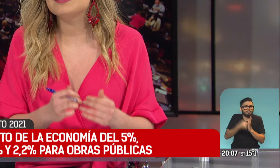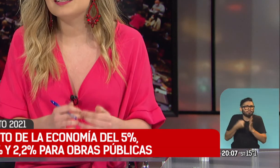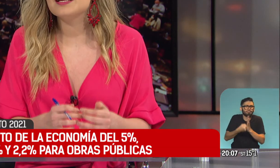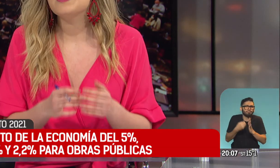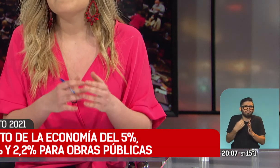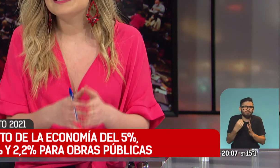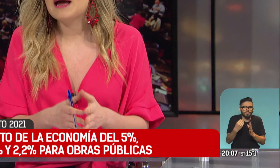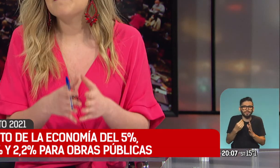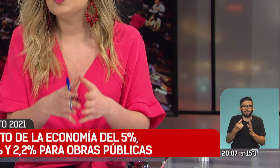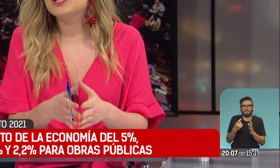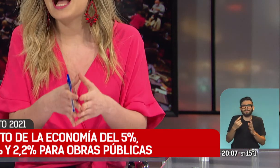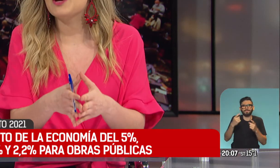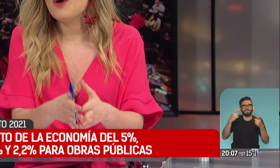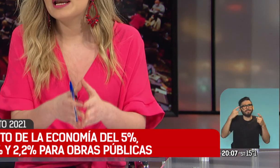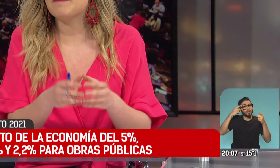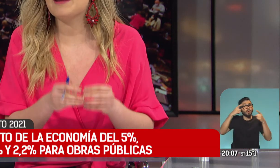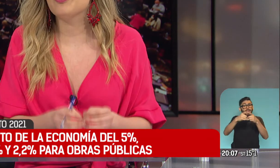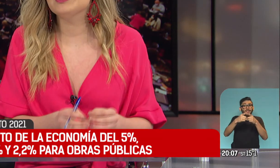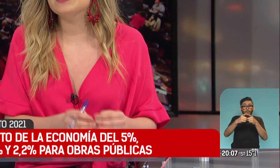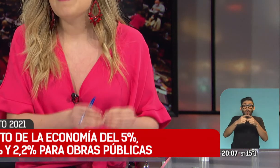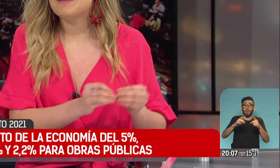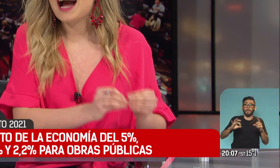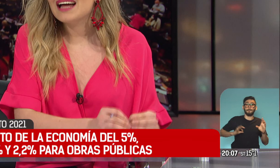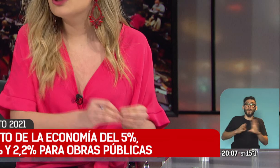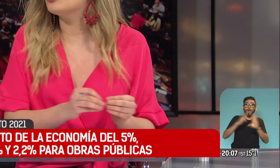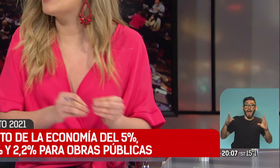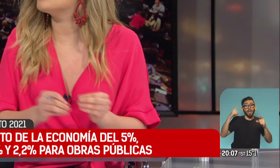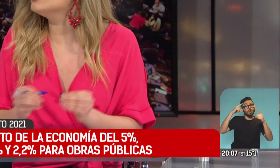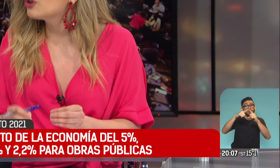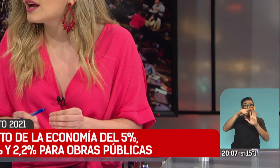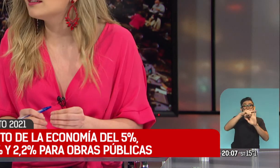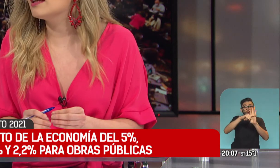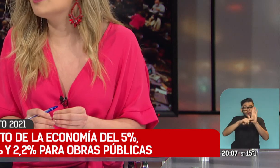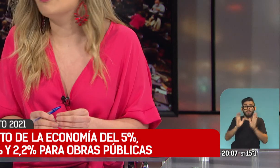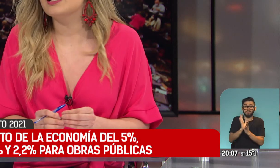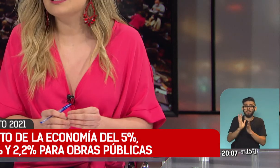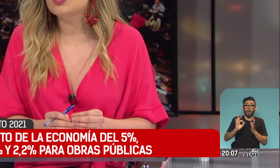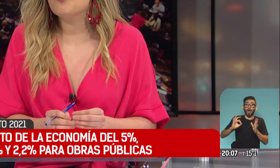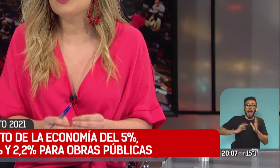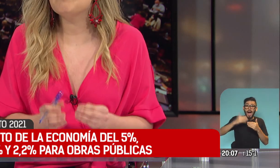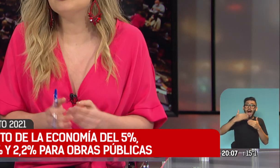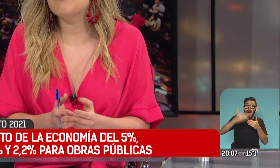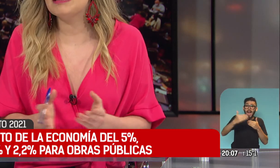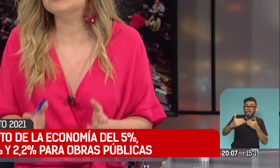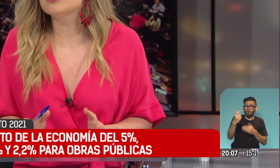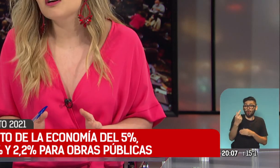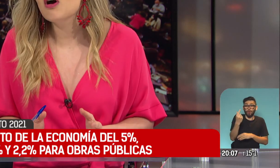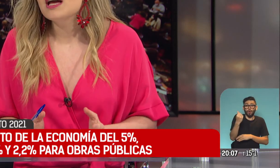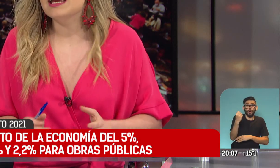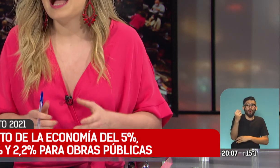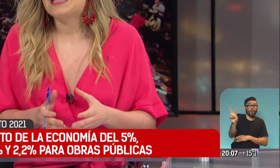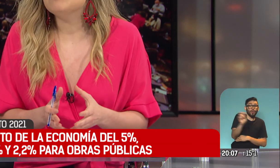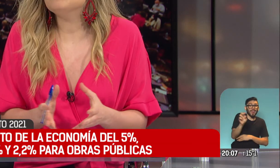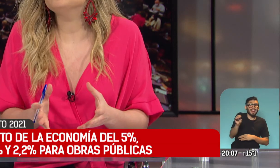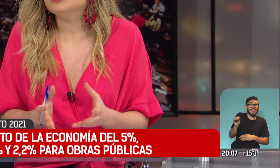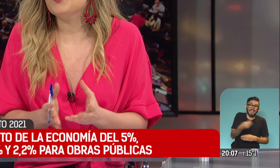es establecerse metas plurianuales para poder ir bajando de a poquito este déficit fiscal que incomoda. Pero la verdad es que te digo